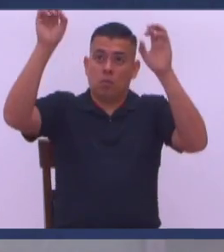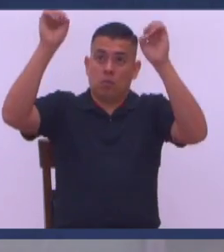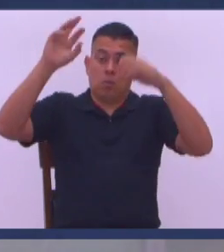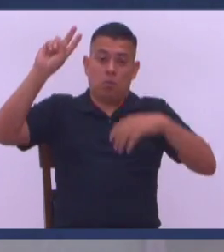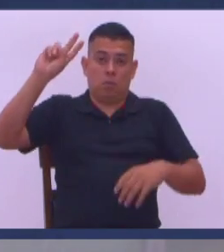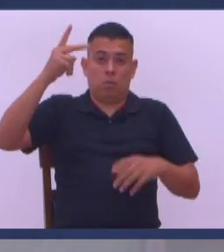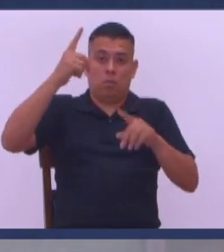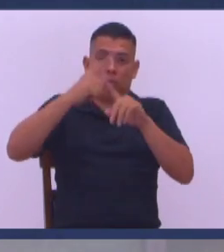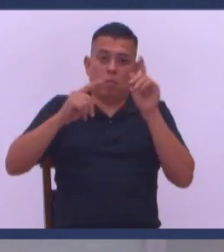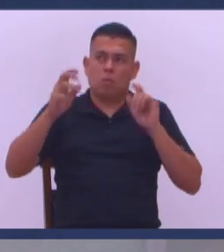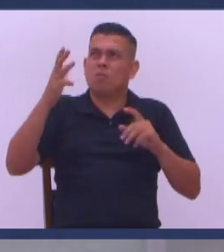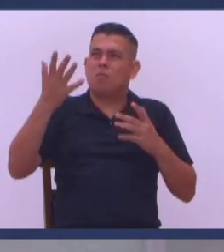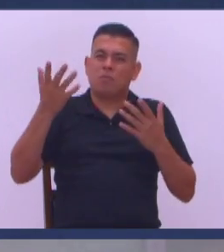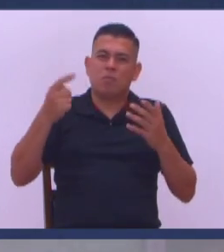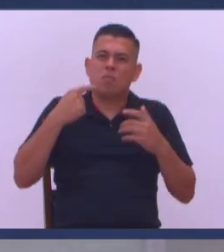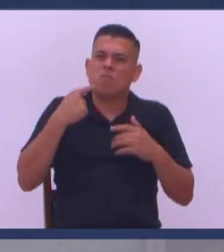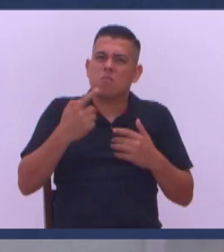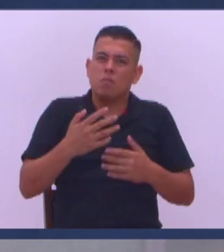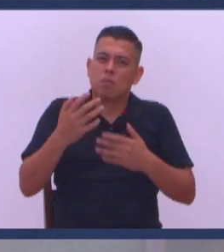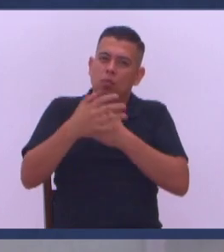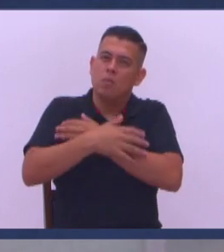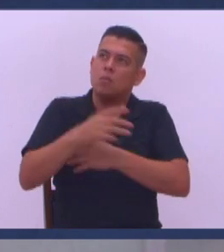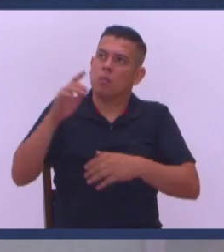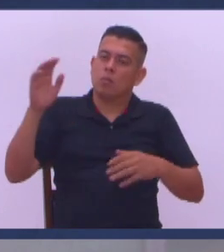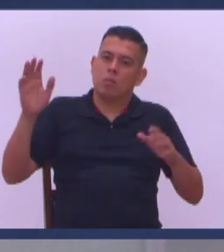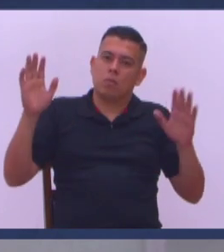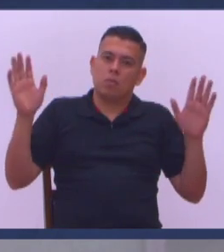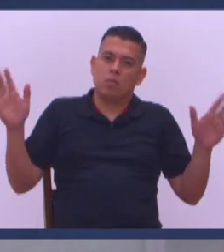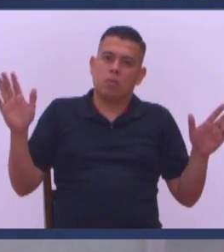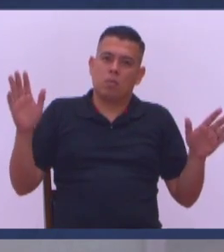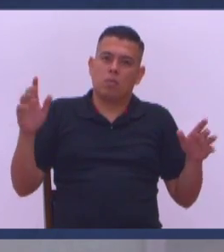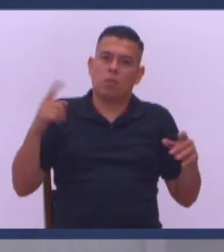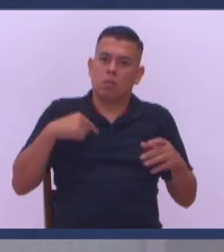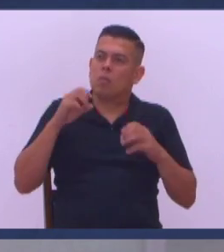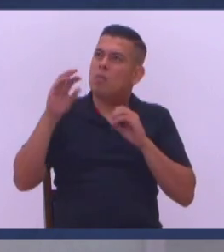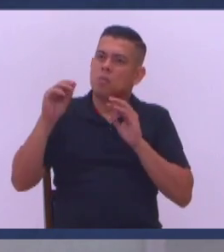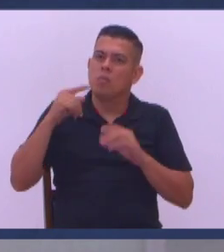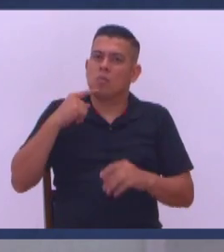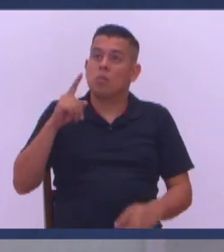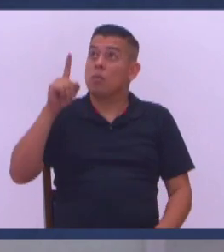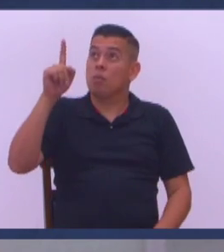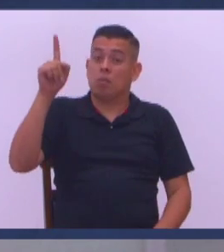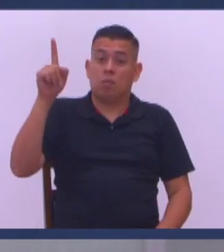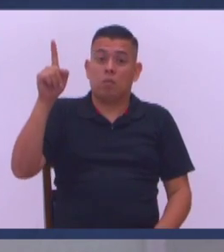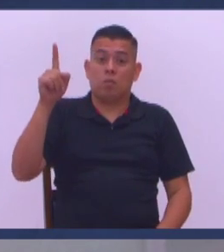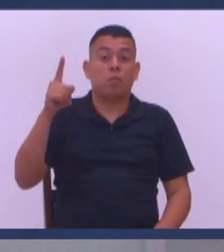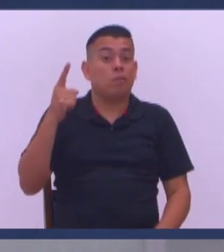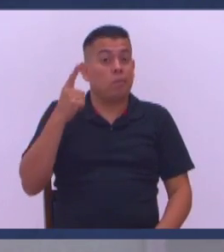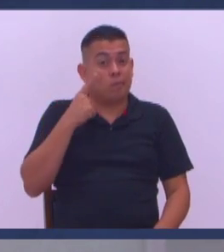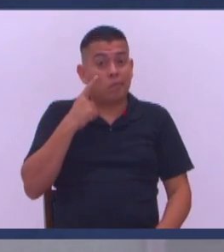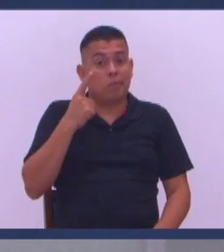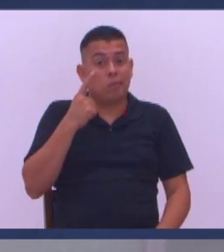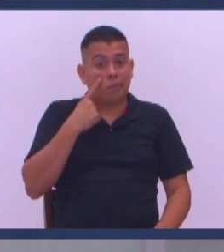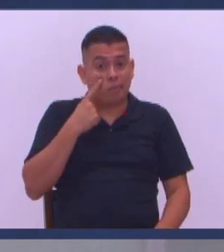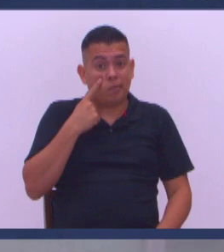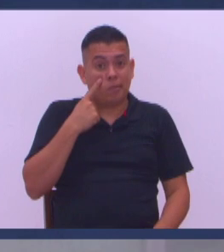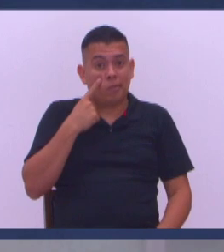Consolación En los brazos De quien vas a llorar En los brazos De Jesús Con quien tienes que hablar Habla con Dios Mucho cuidado